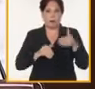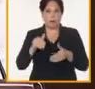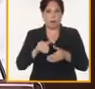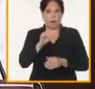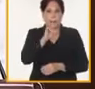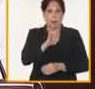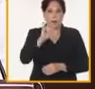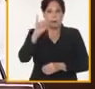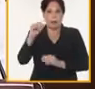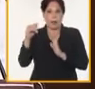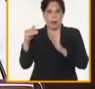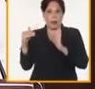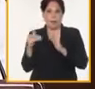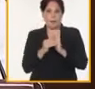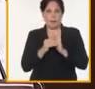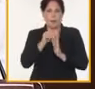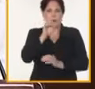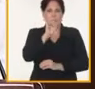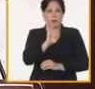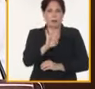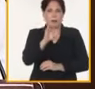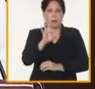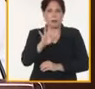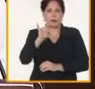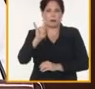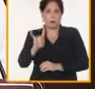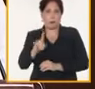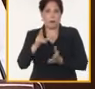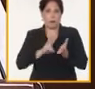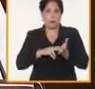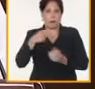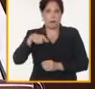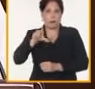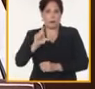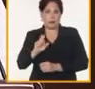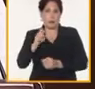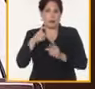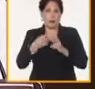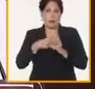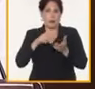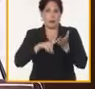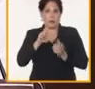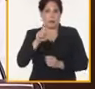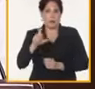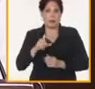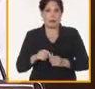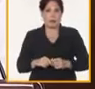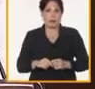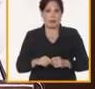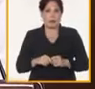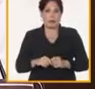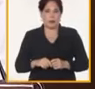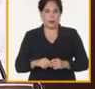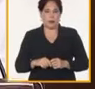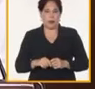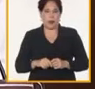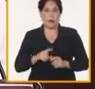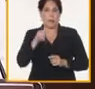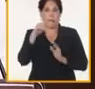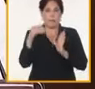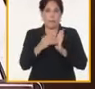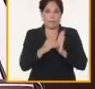96.789 militantes del partido y la UJC, junto a 25.269